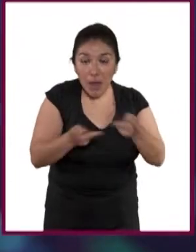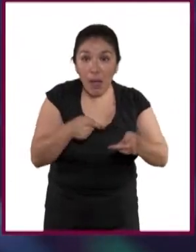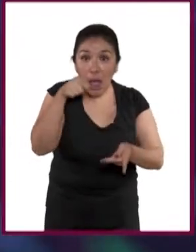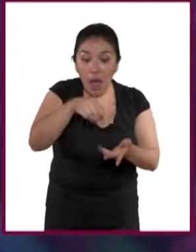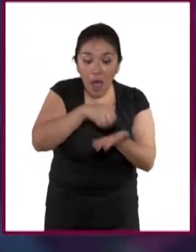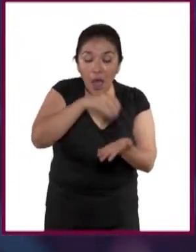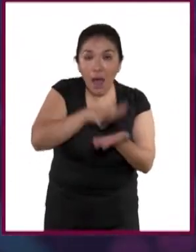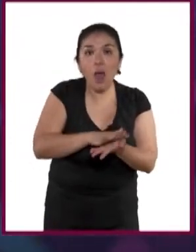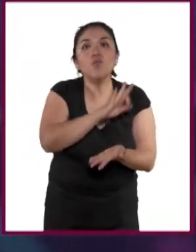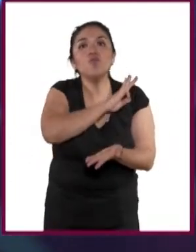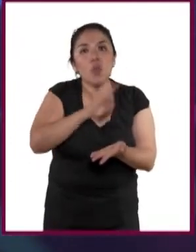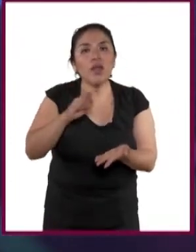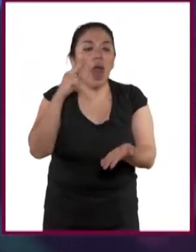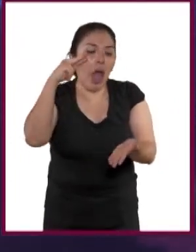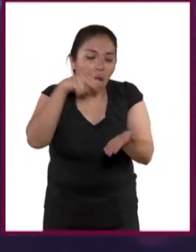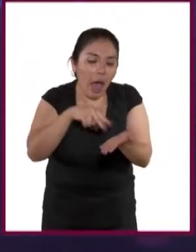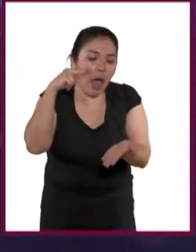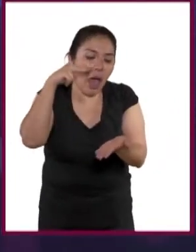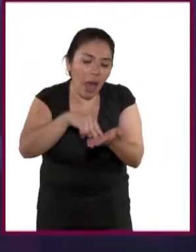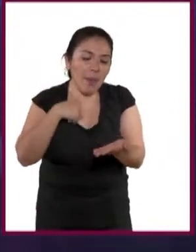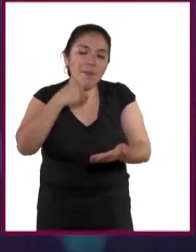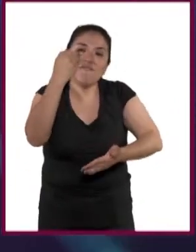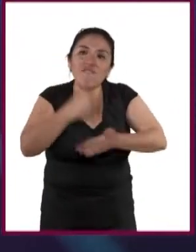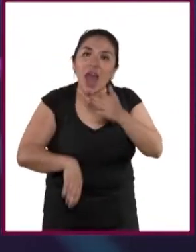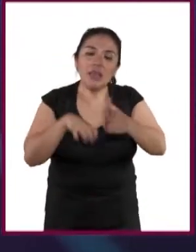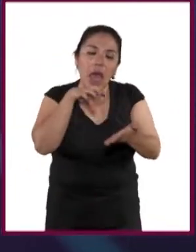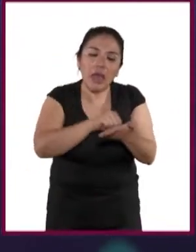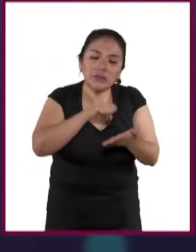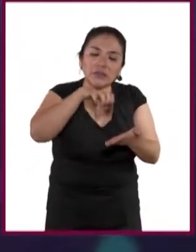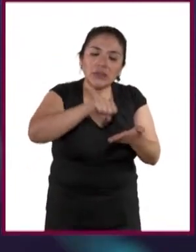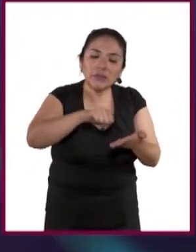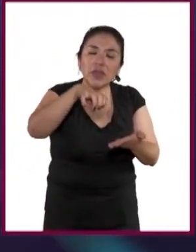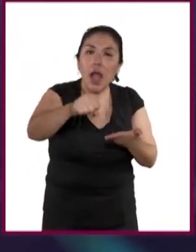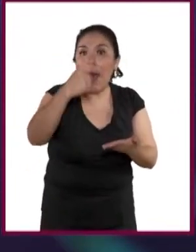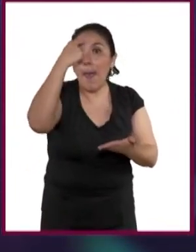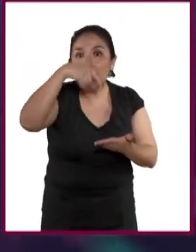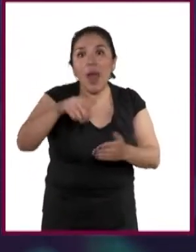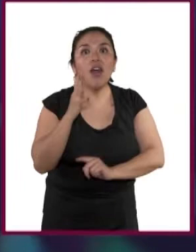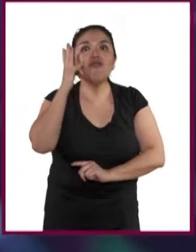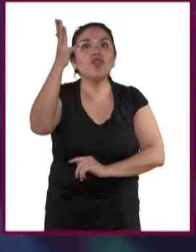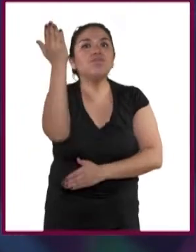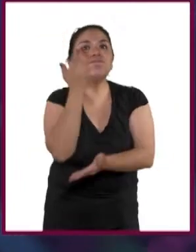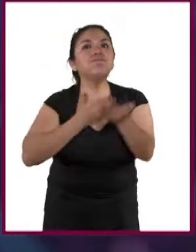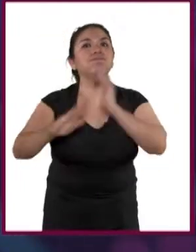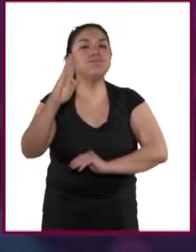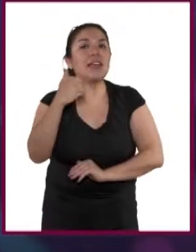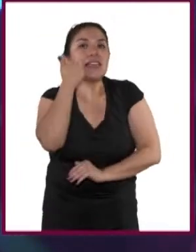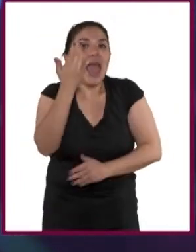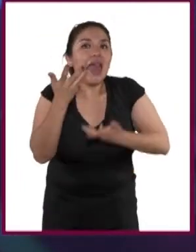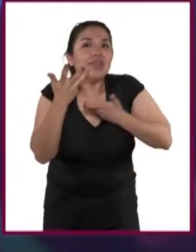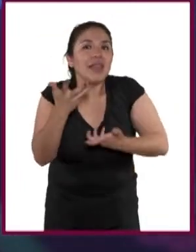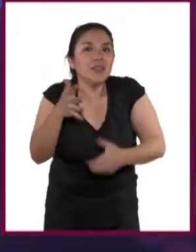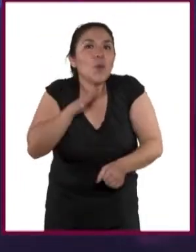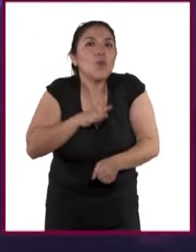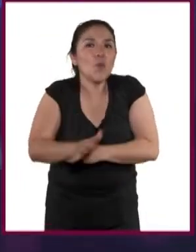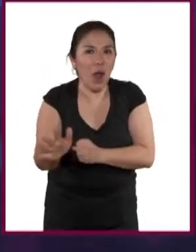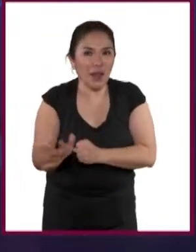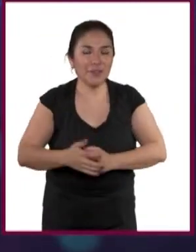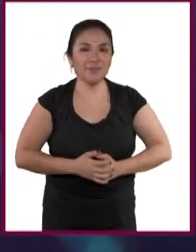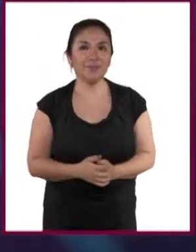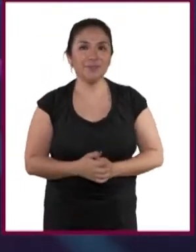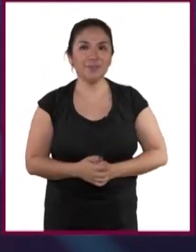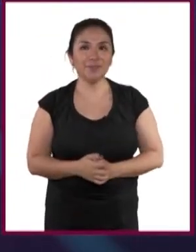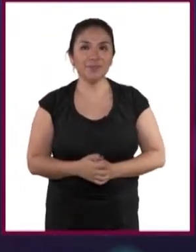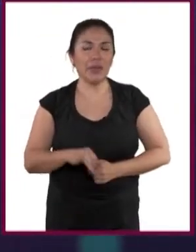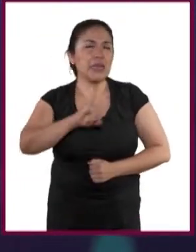permita señalar todos los pasos que lleven a esa situación deseada.